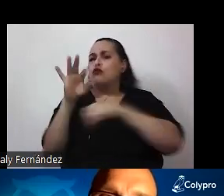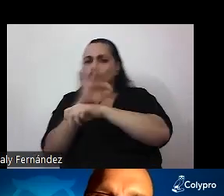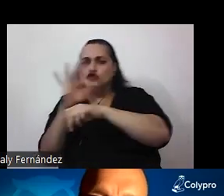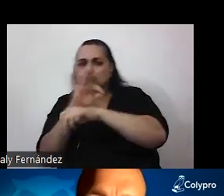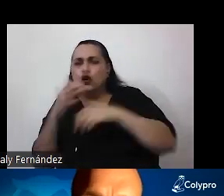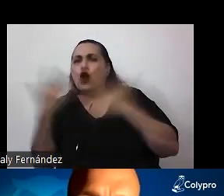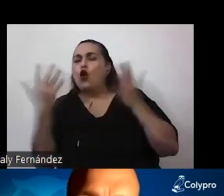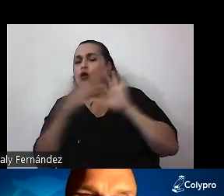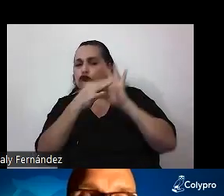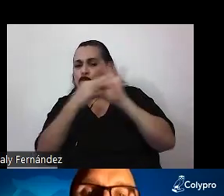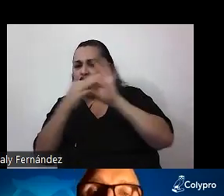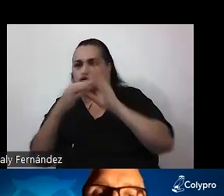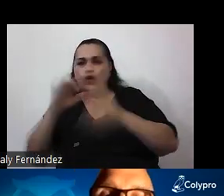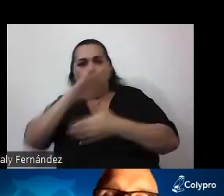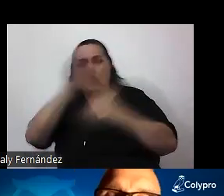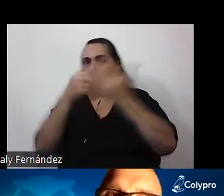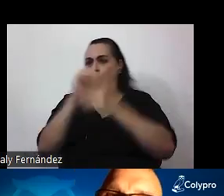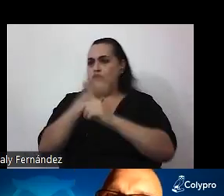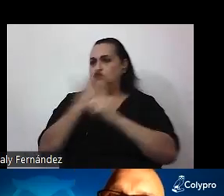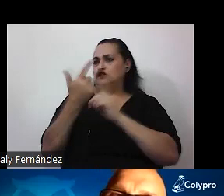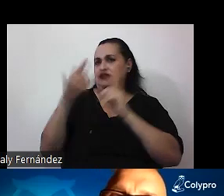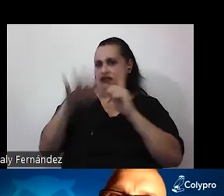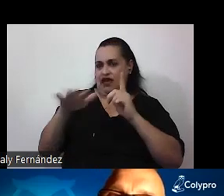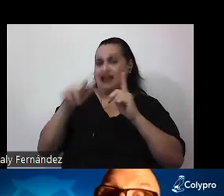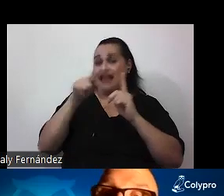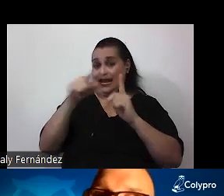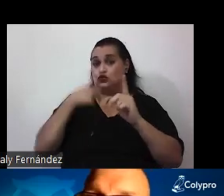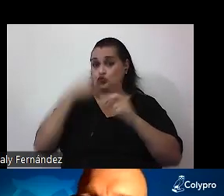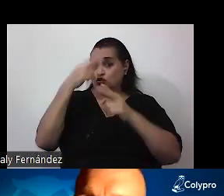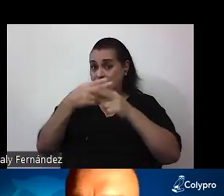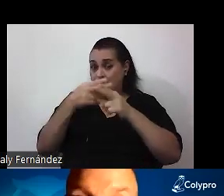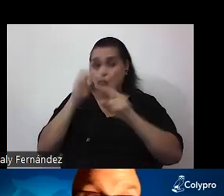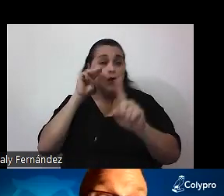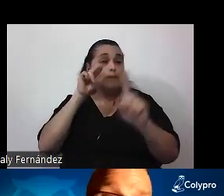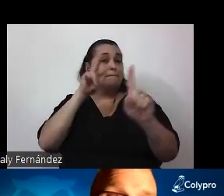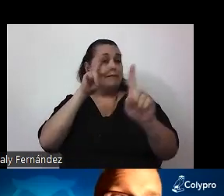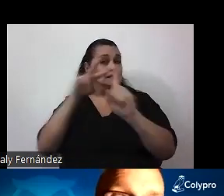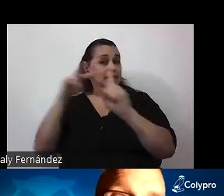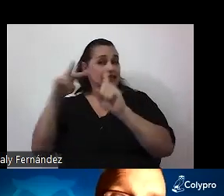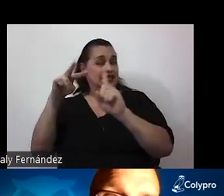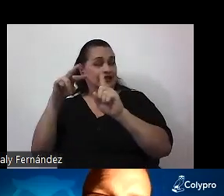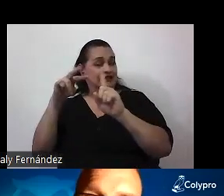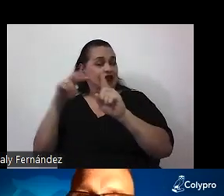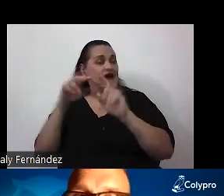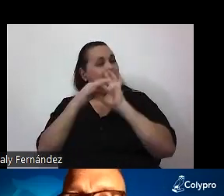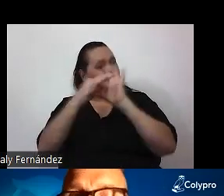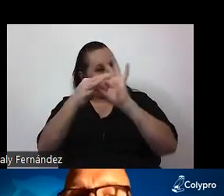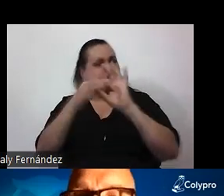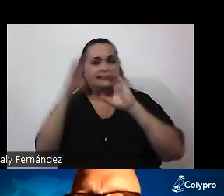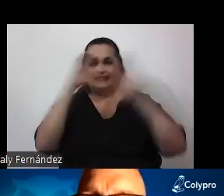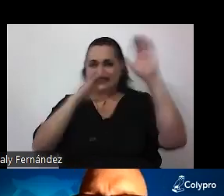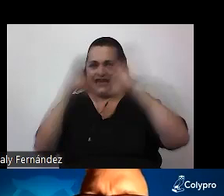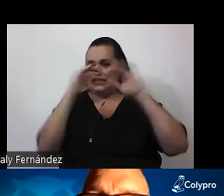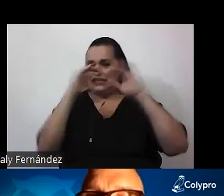el resto de la sociedad. A esto llamo yo una perspectiva metascientífica, o sea, sobre la ciencia, sofisticada.